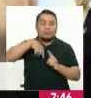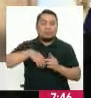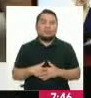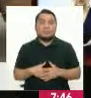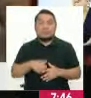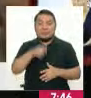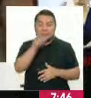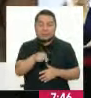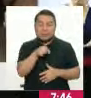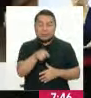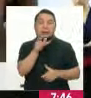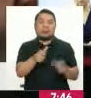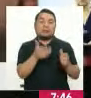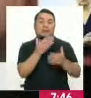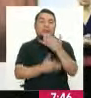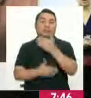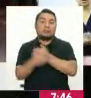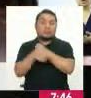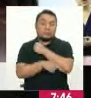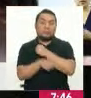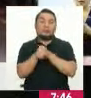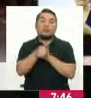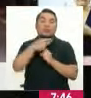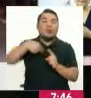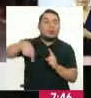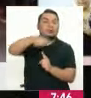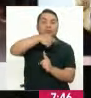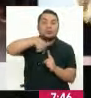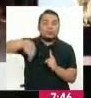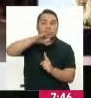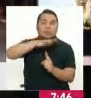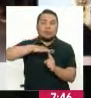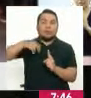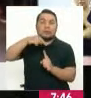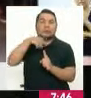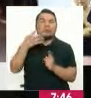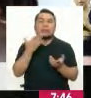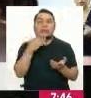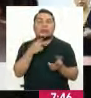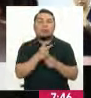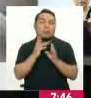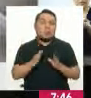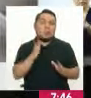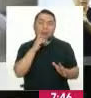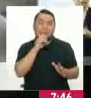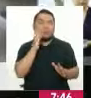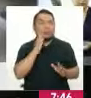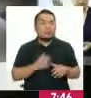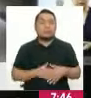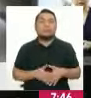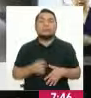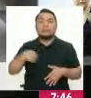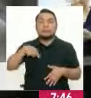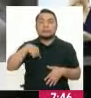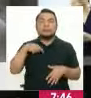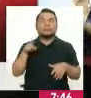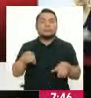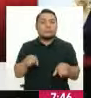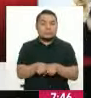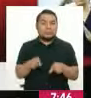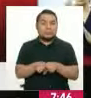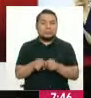la persona, en este caso del usuario y de su entorno, que generalmente son los cuidadores. Asimismo, también venimos trabajando